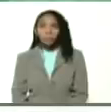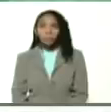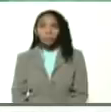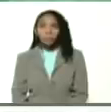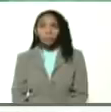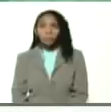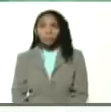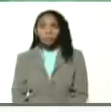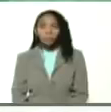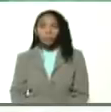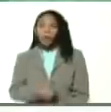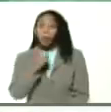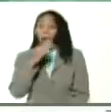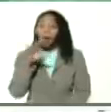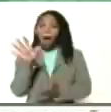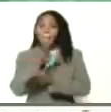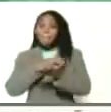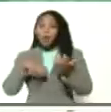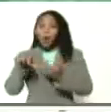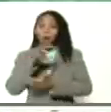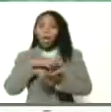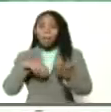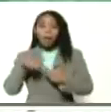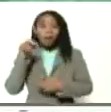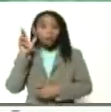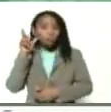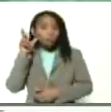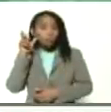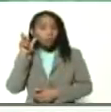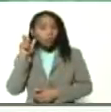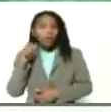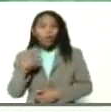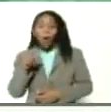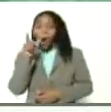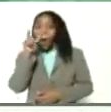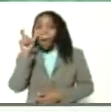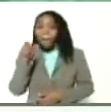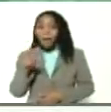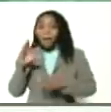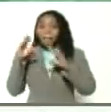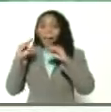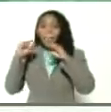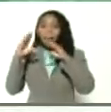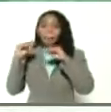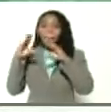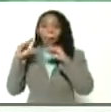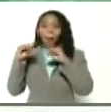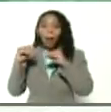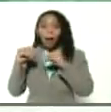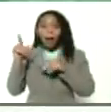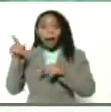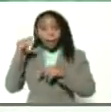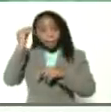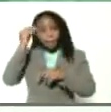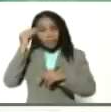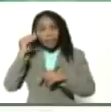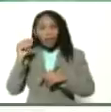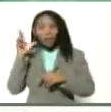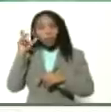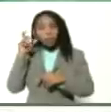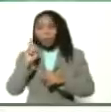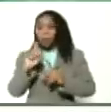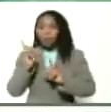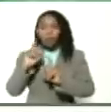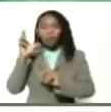Bueno, hay problemas con el audio. Castro Soteldo está hablando, él cree que lo escuchamos pero no lo estamos